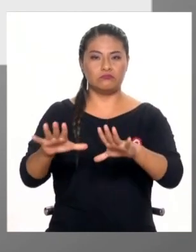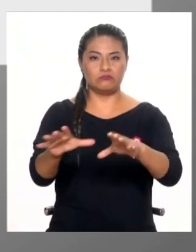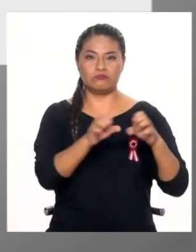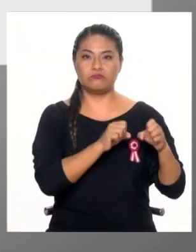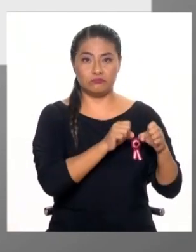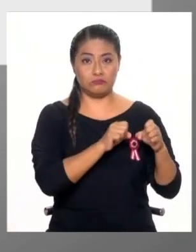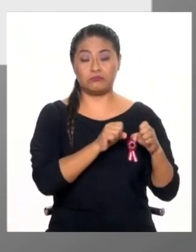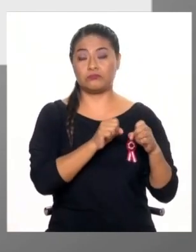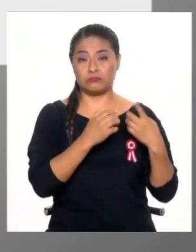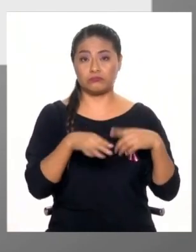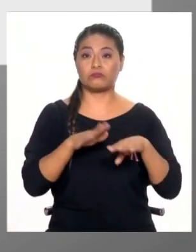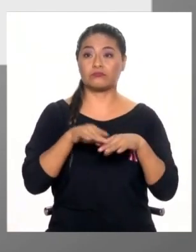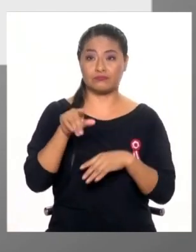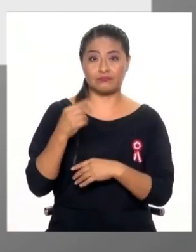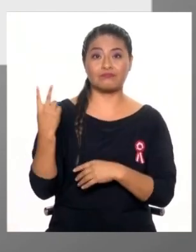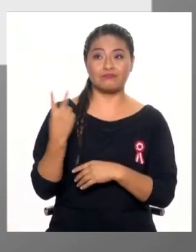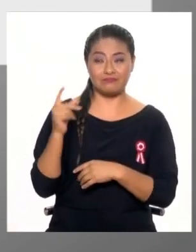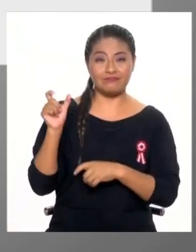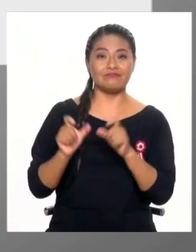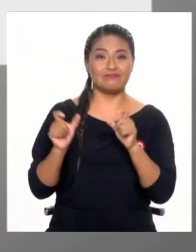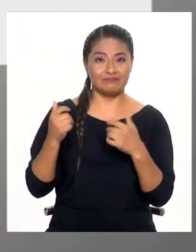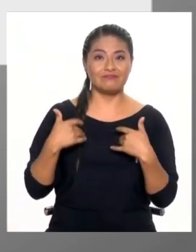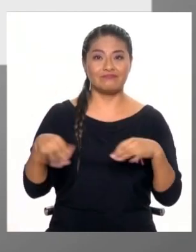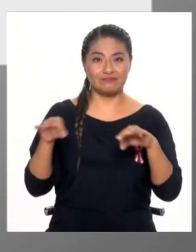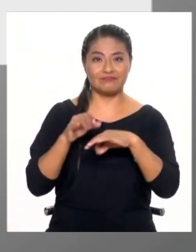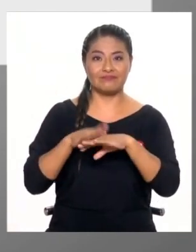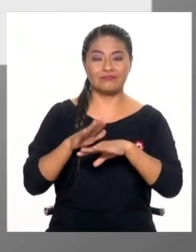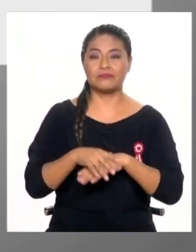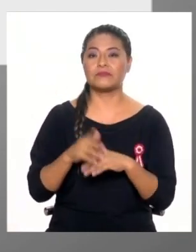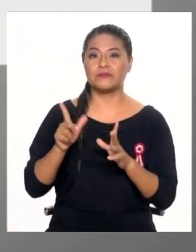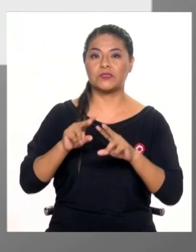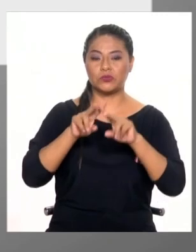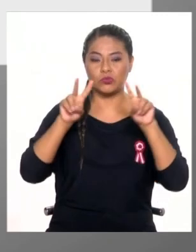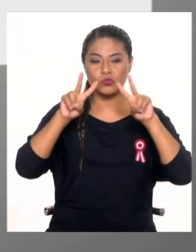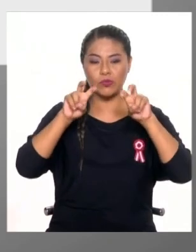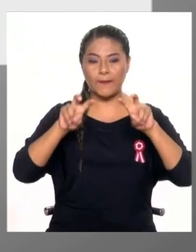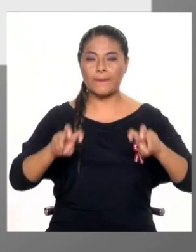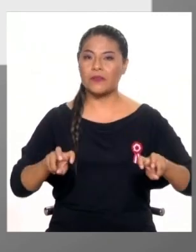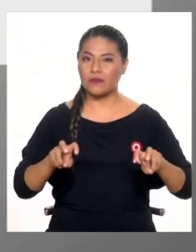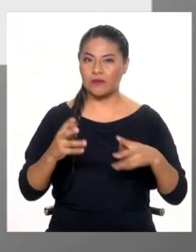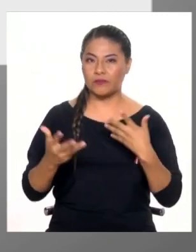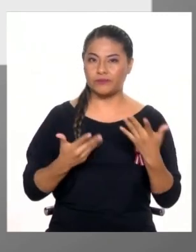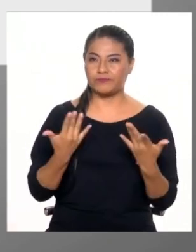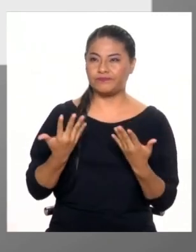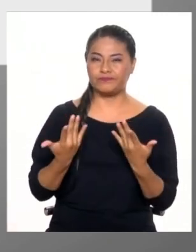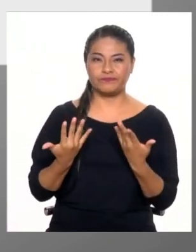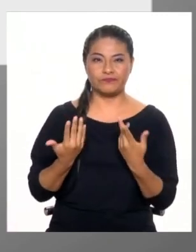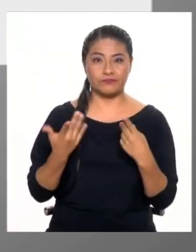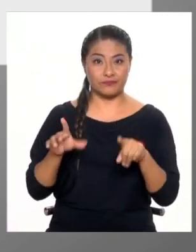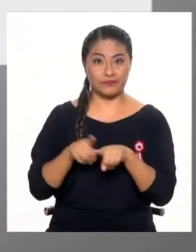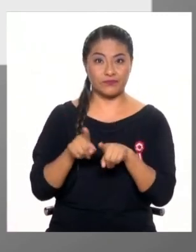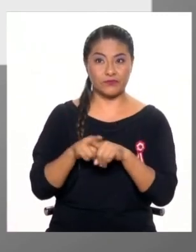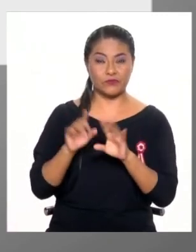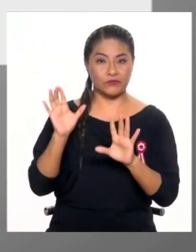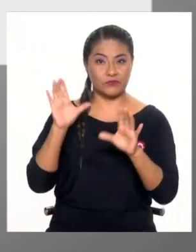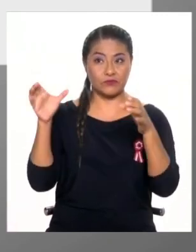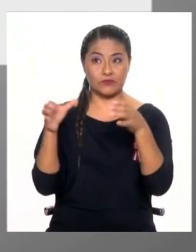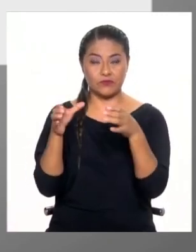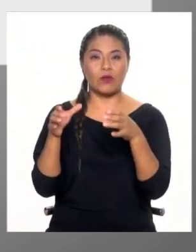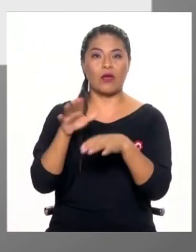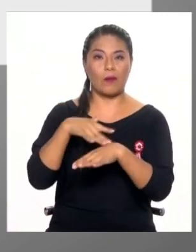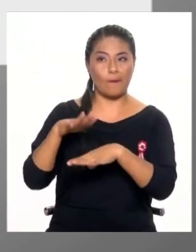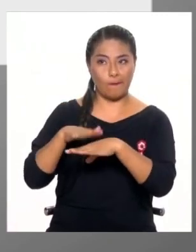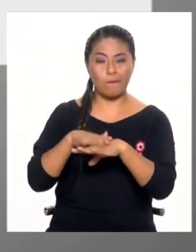particularmente de las dos personas, dentro del marco justamente de la investigación que implica el golpe de Estado que se produjo en